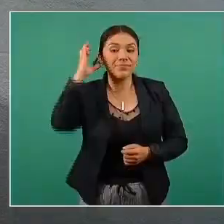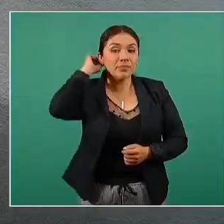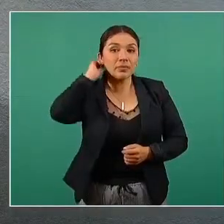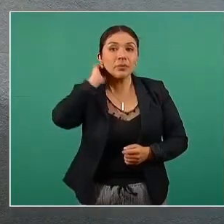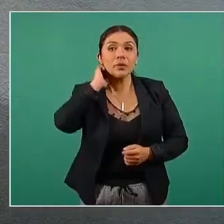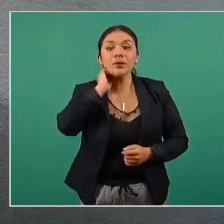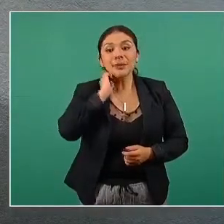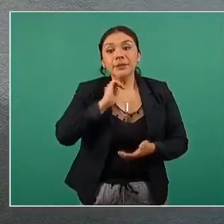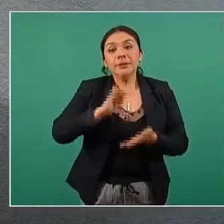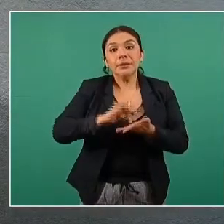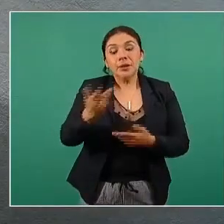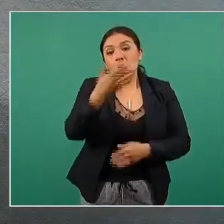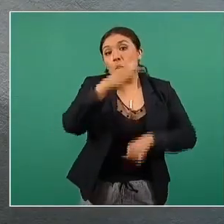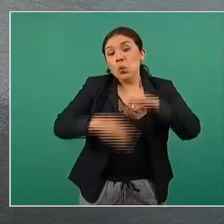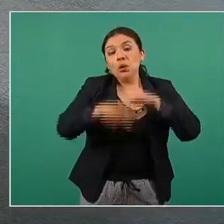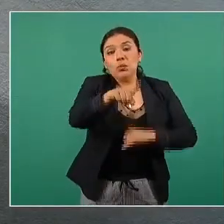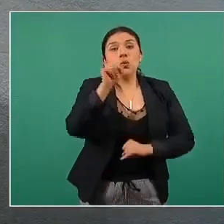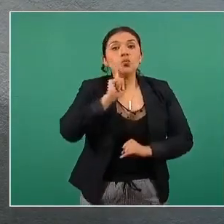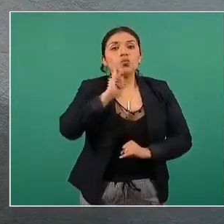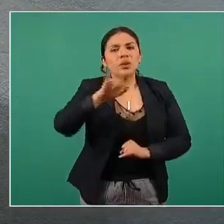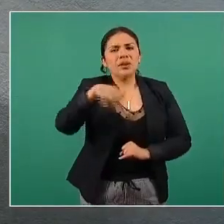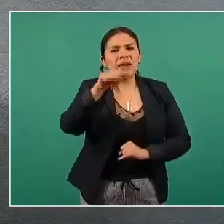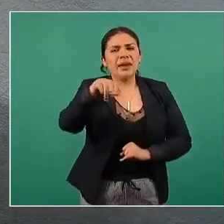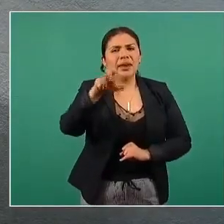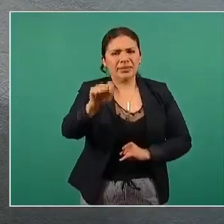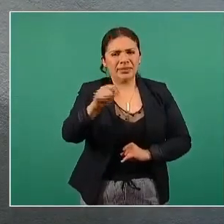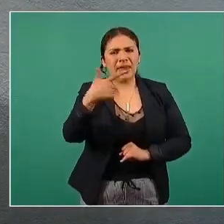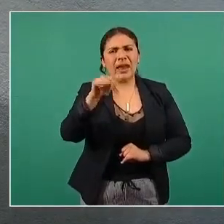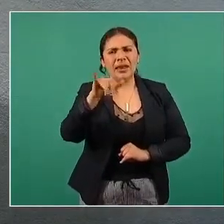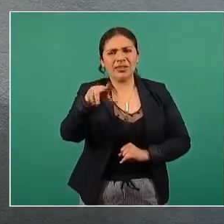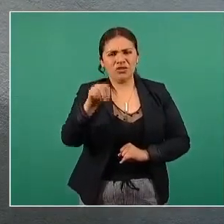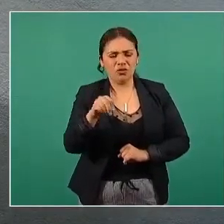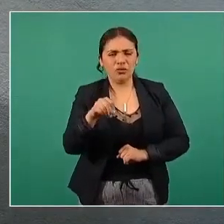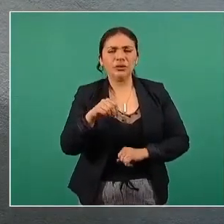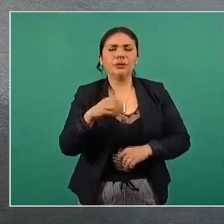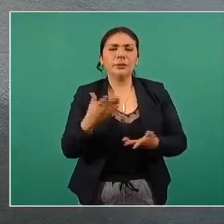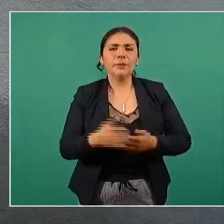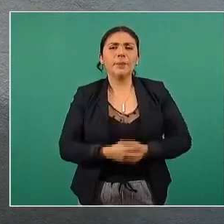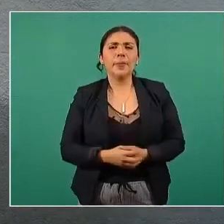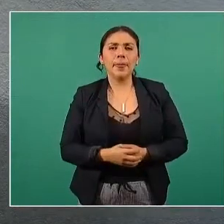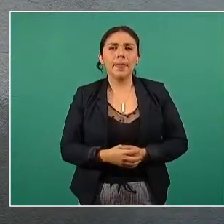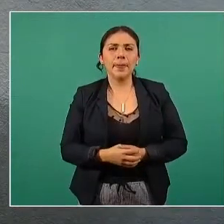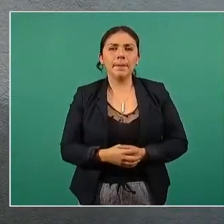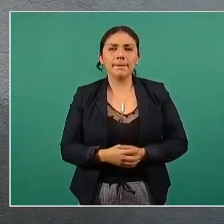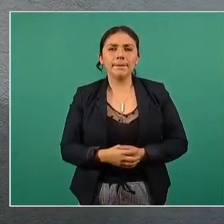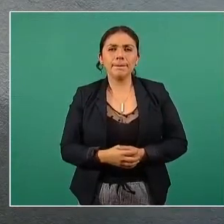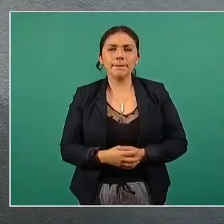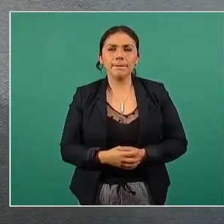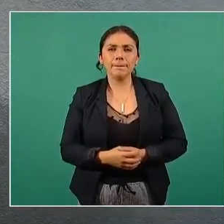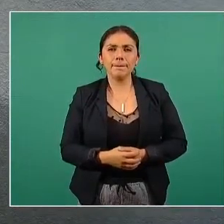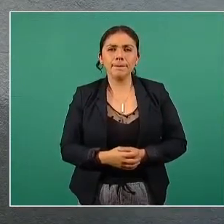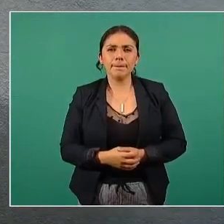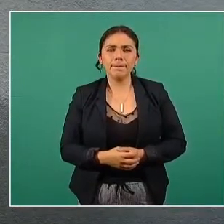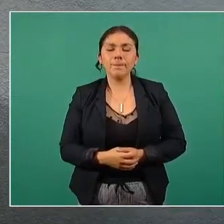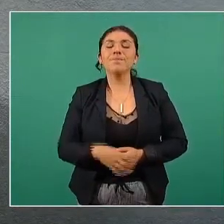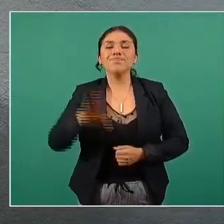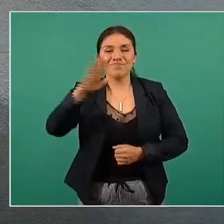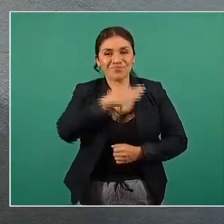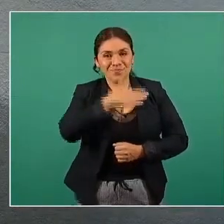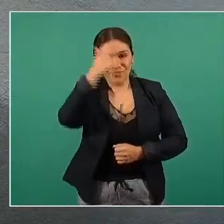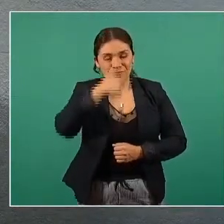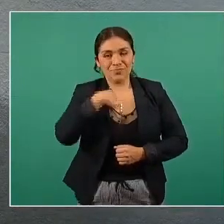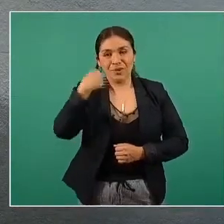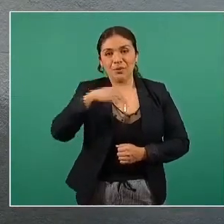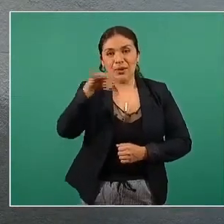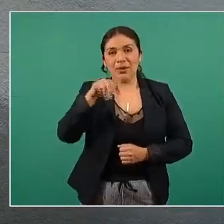vamos a finalizar con Yanet Galindo nos quedan dos minutos gracias muy buenas noches